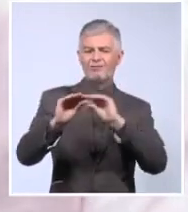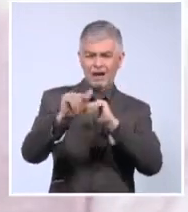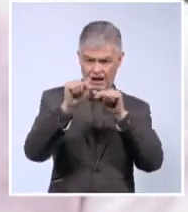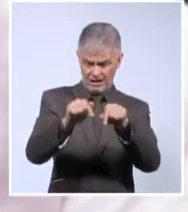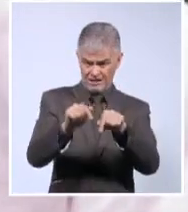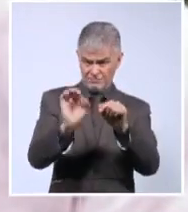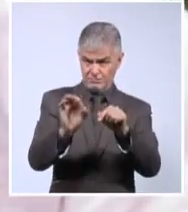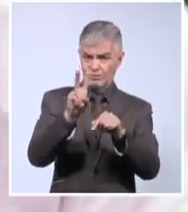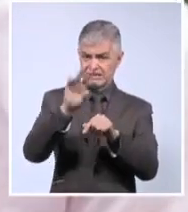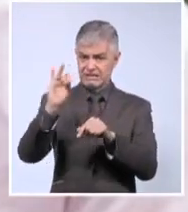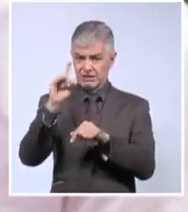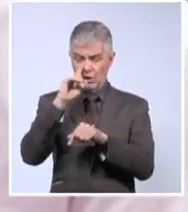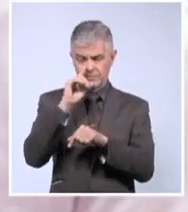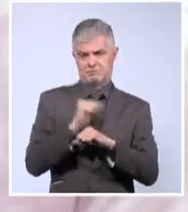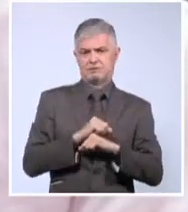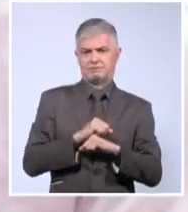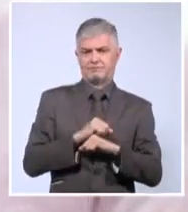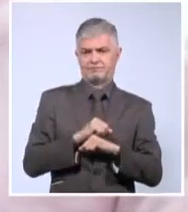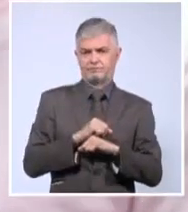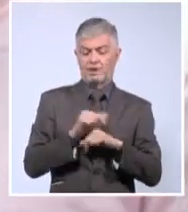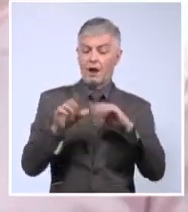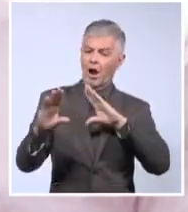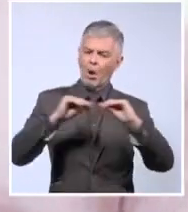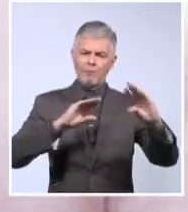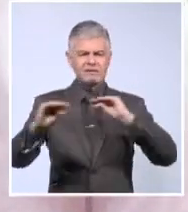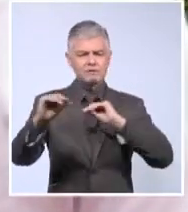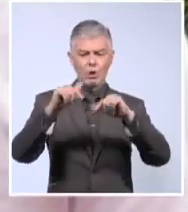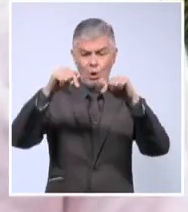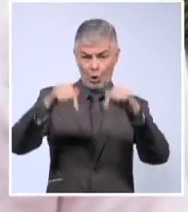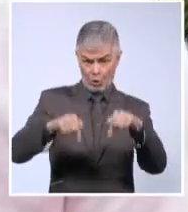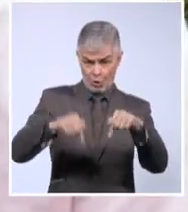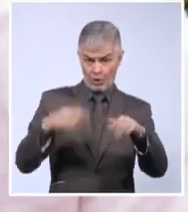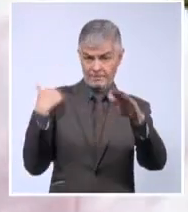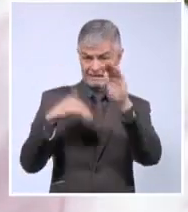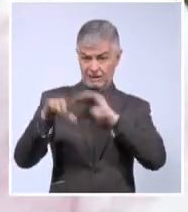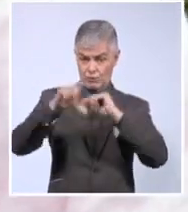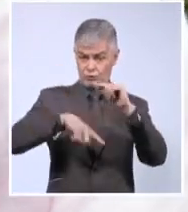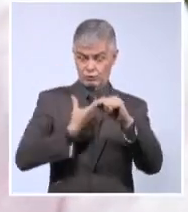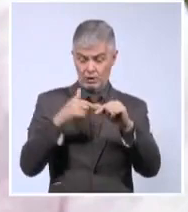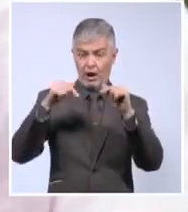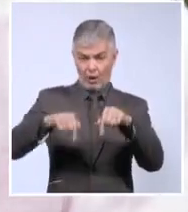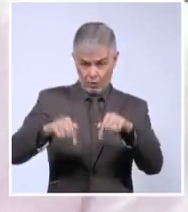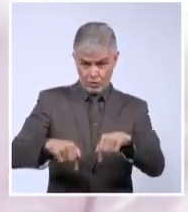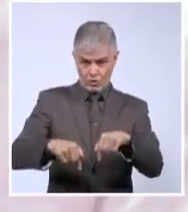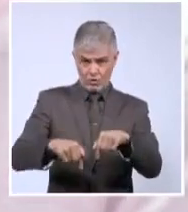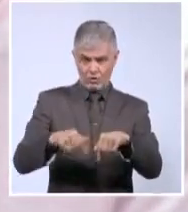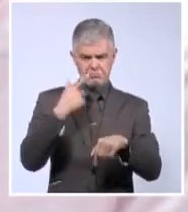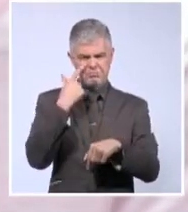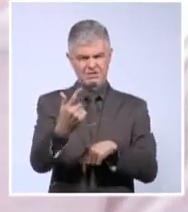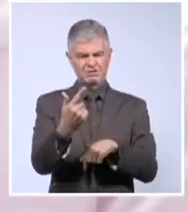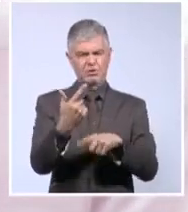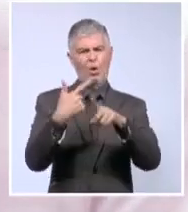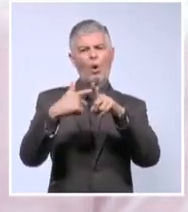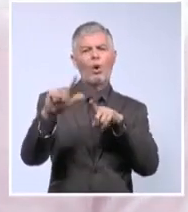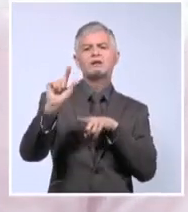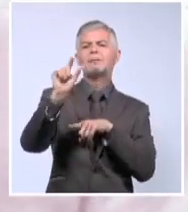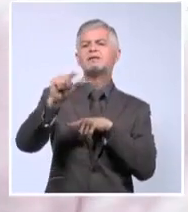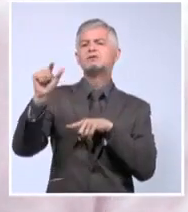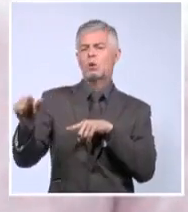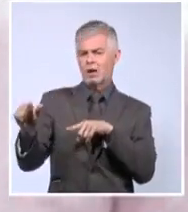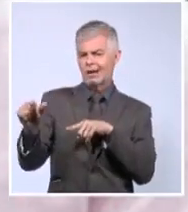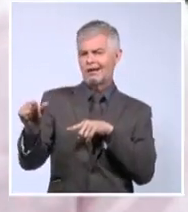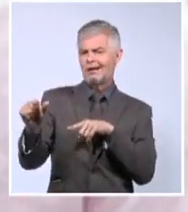en conversación con el Ministerio de Cultura el día de hoy, hemos visto que son personas que sí tienen